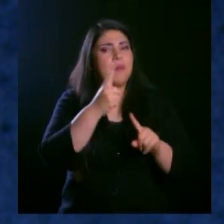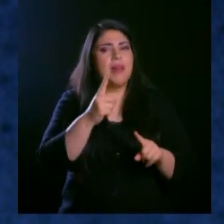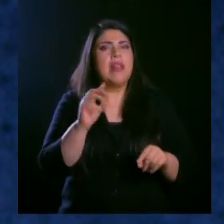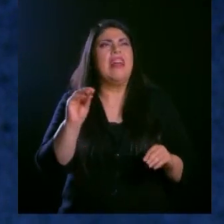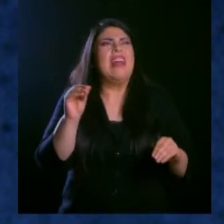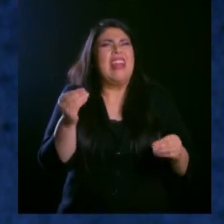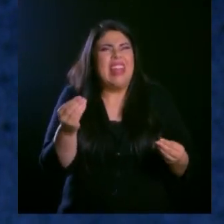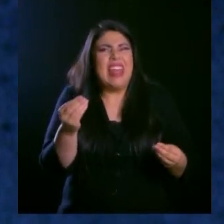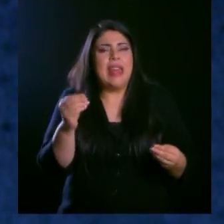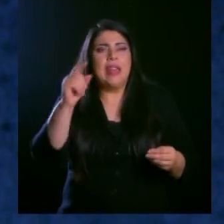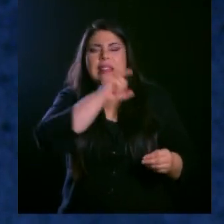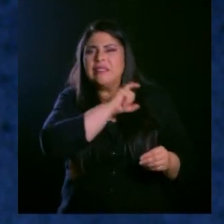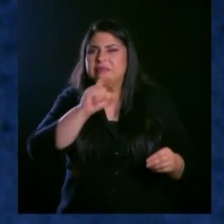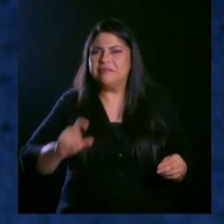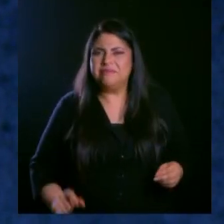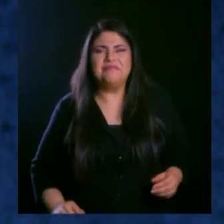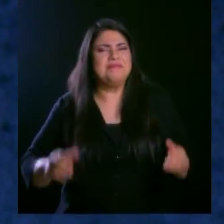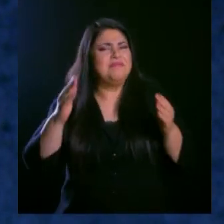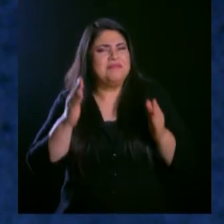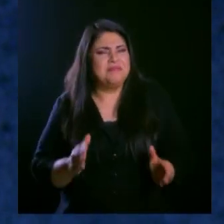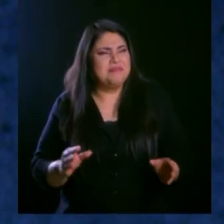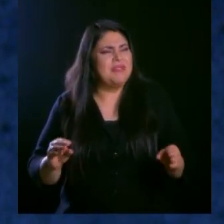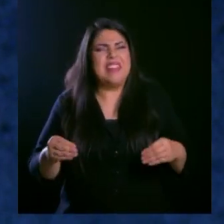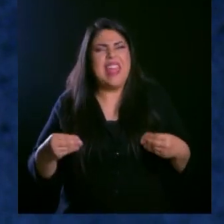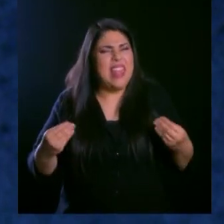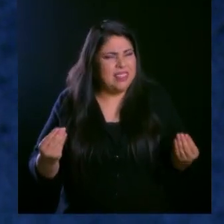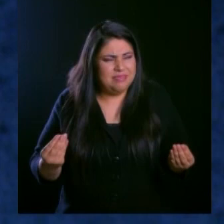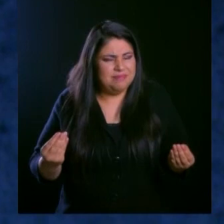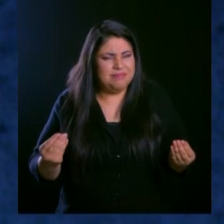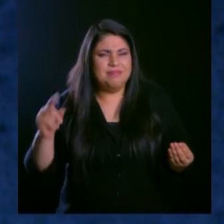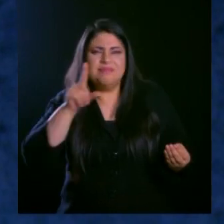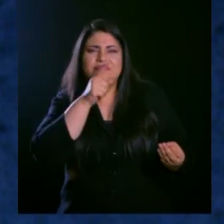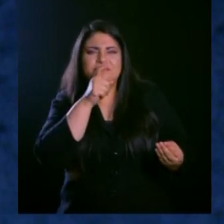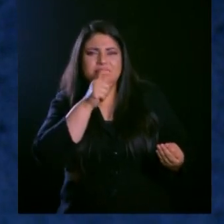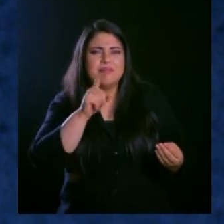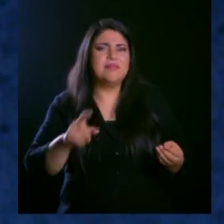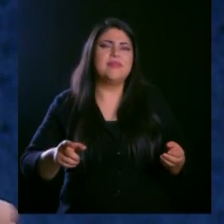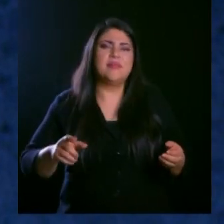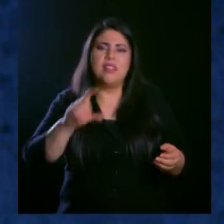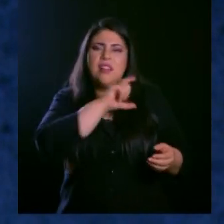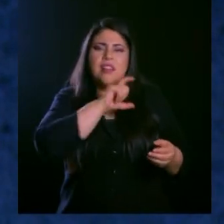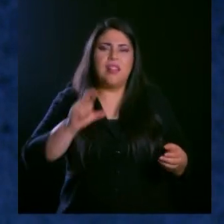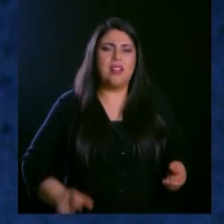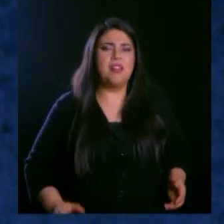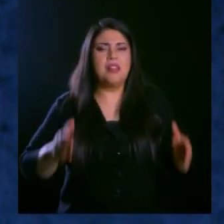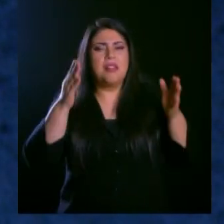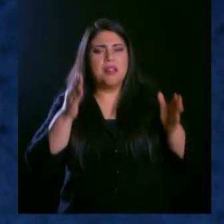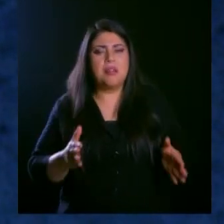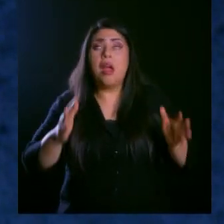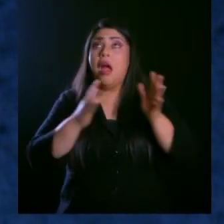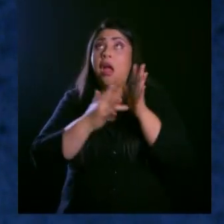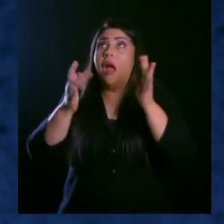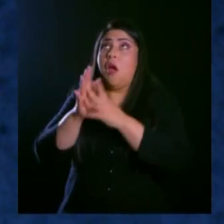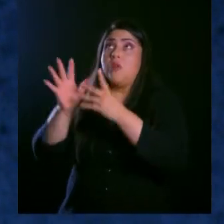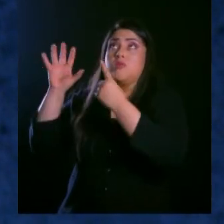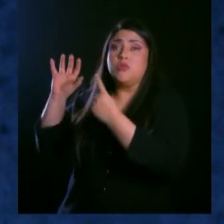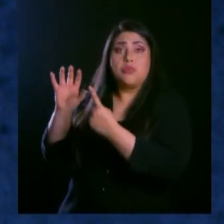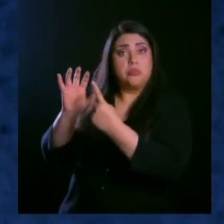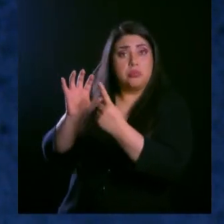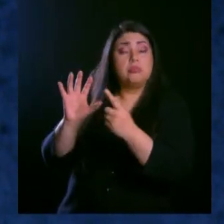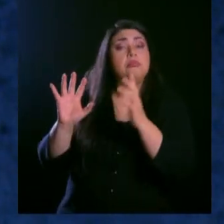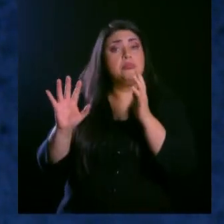Empezar así de básico, pero ¿qué es un cristiano? Mucha gente puede decir, no, es un seguidor de Cristo, es una persona